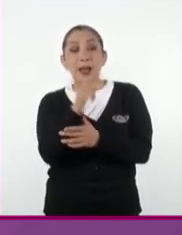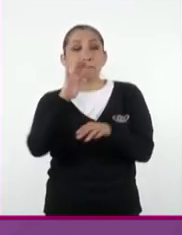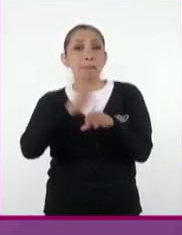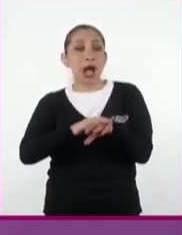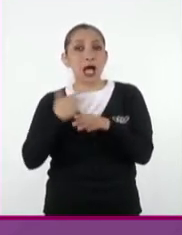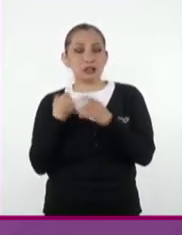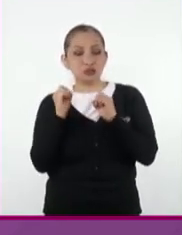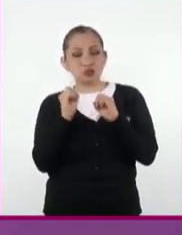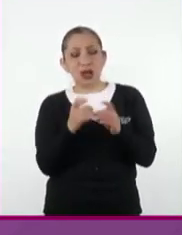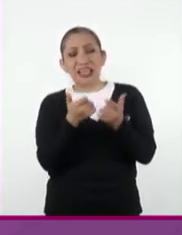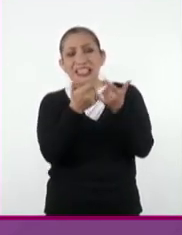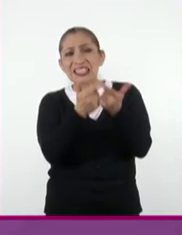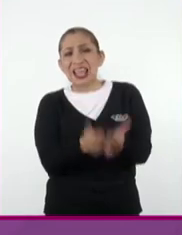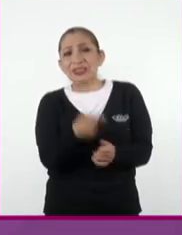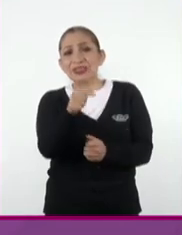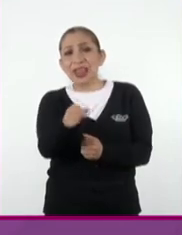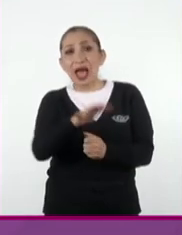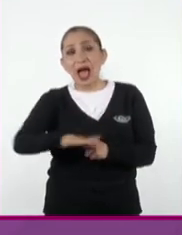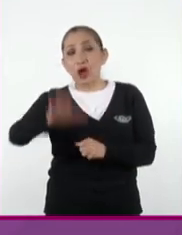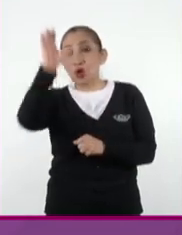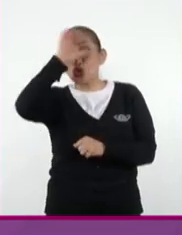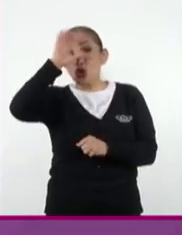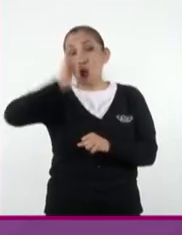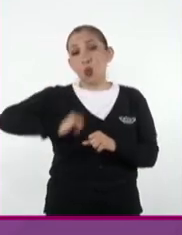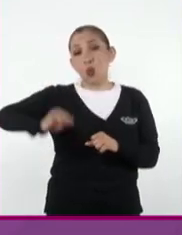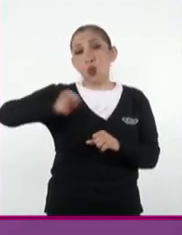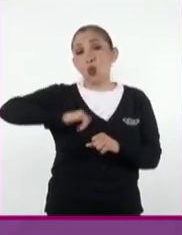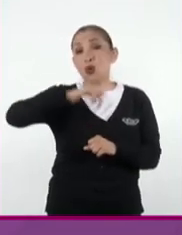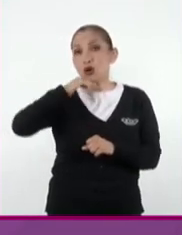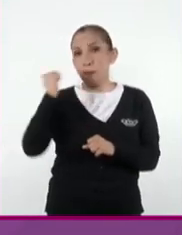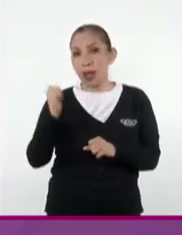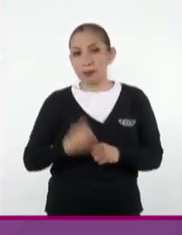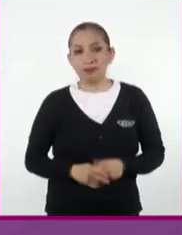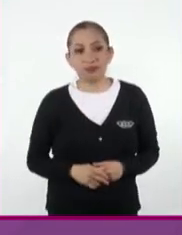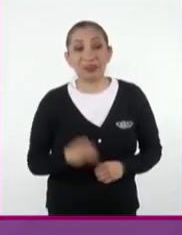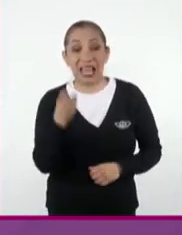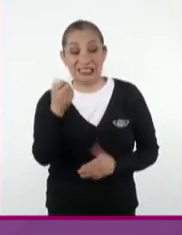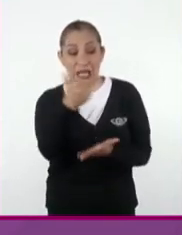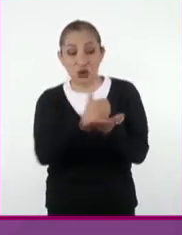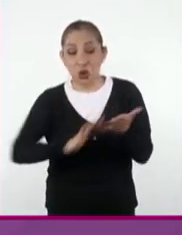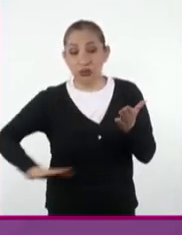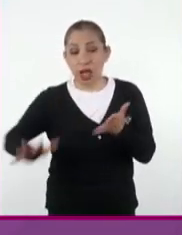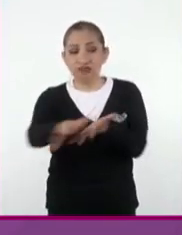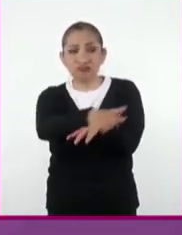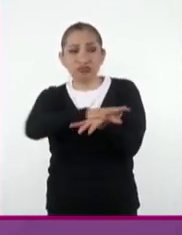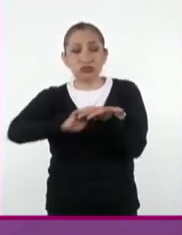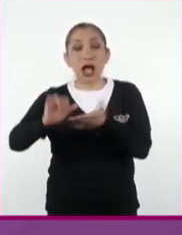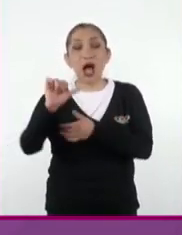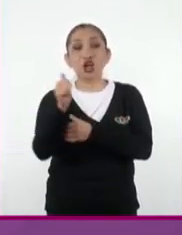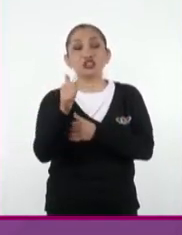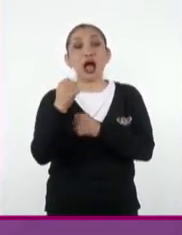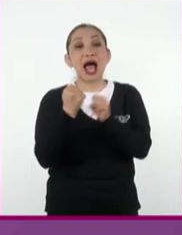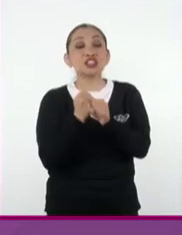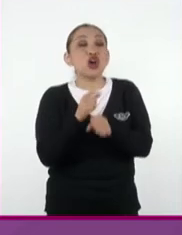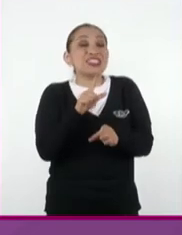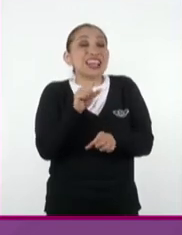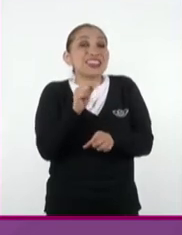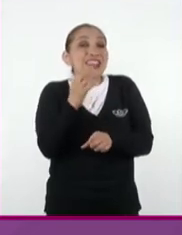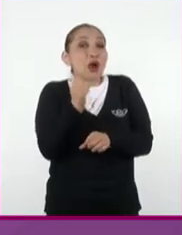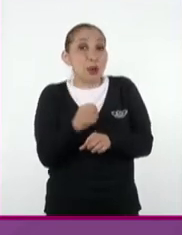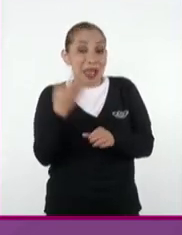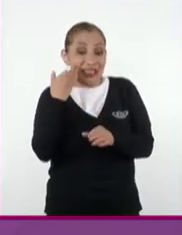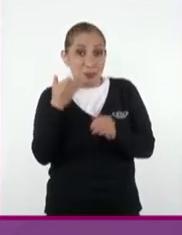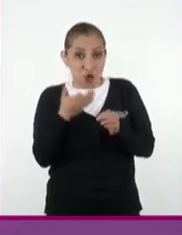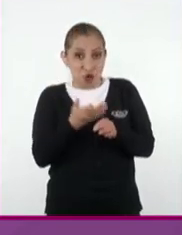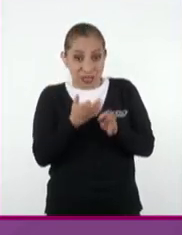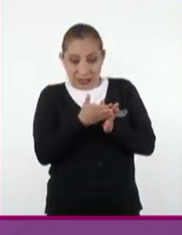mayores vestigios que existen sobre la cultura de la antigua Roma. Esta ciudad fue destruida en agosto del año 79 de